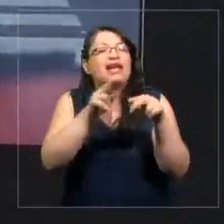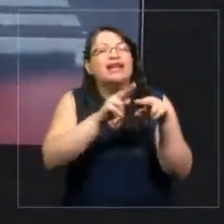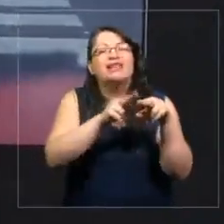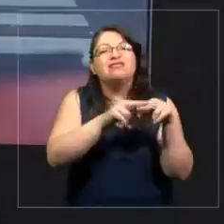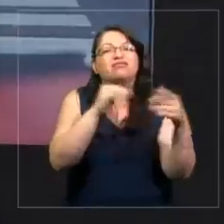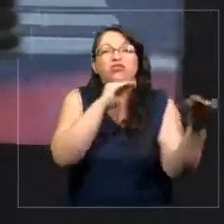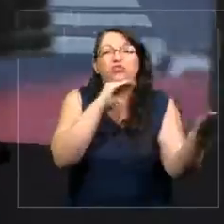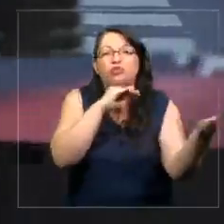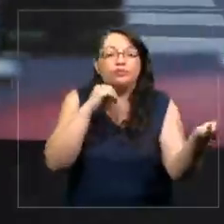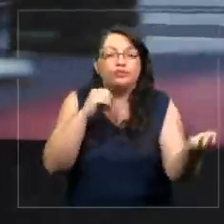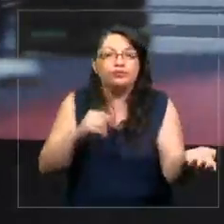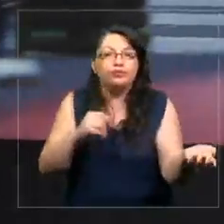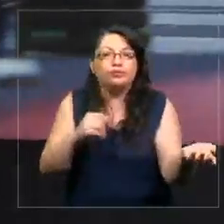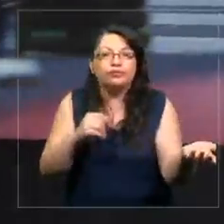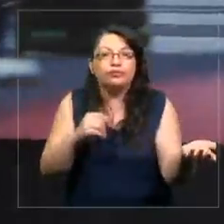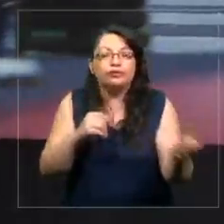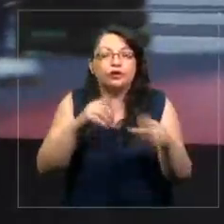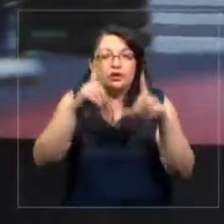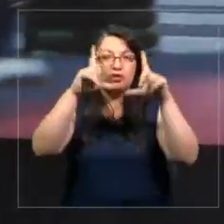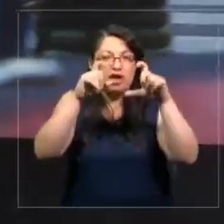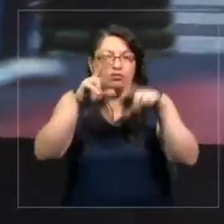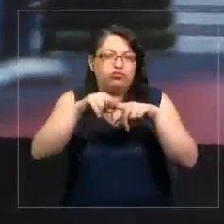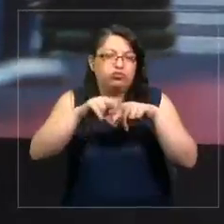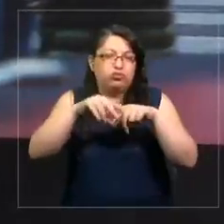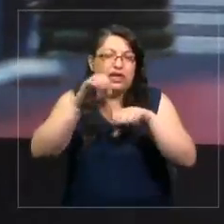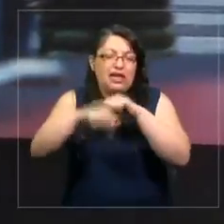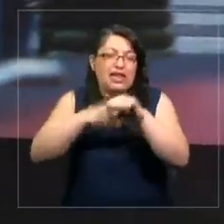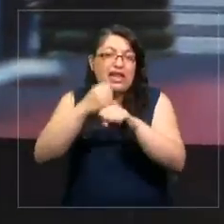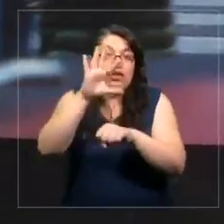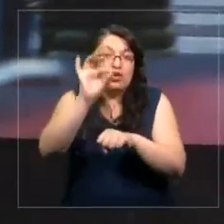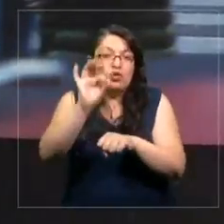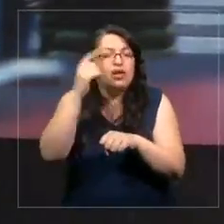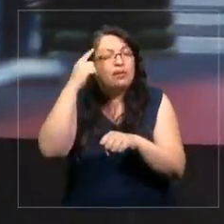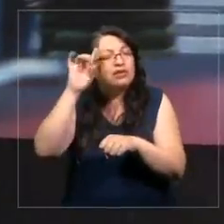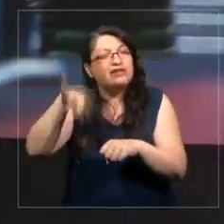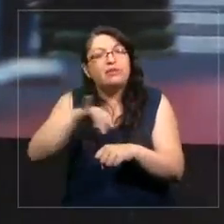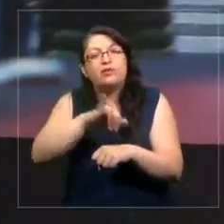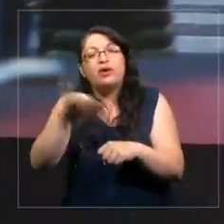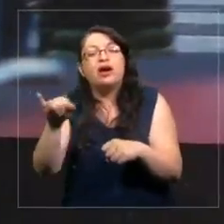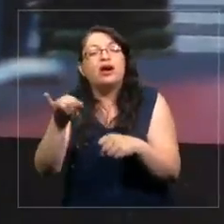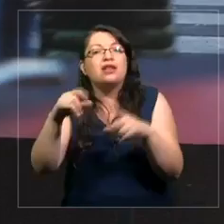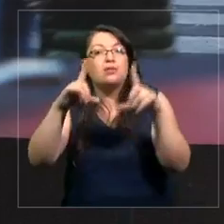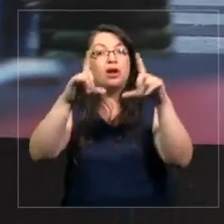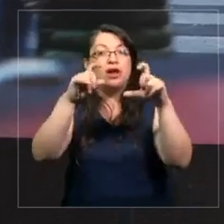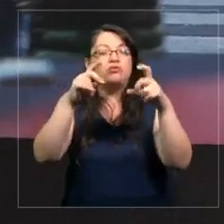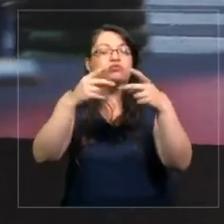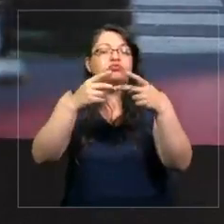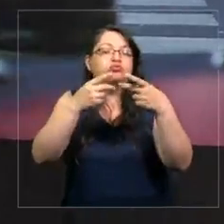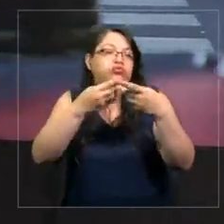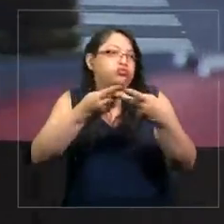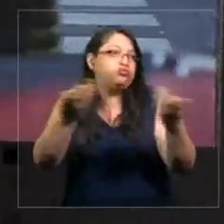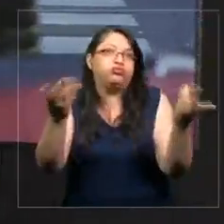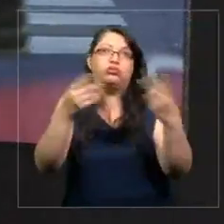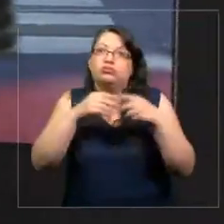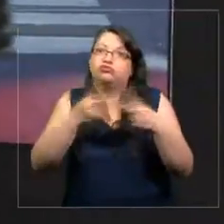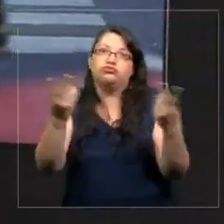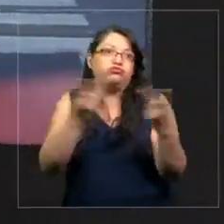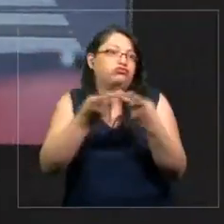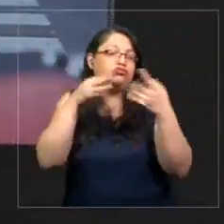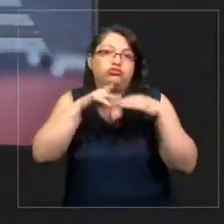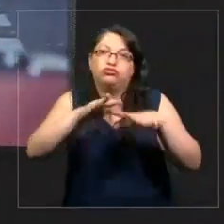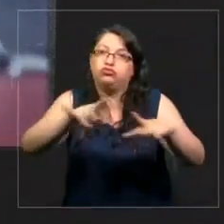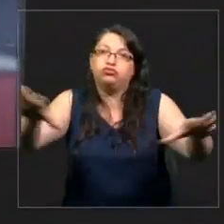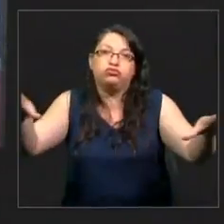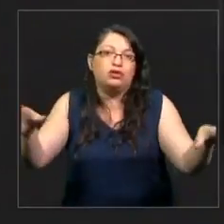cámara que era del año 50, pero sabemos que durante el siglo XX la masificación de la fotografía es súper acelerada,